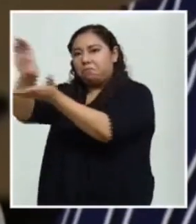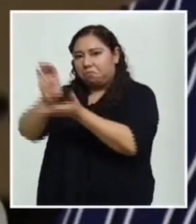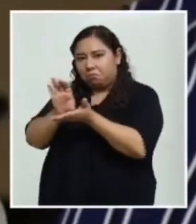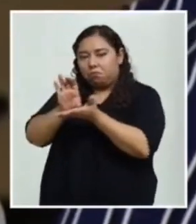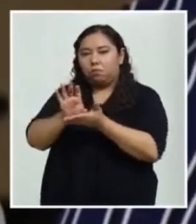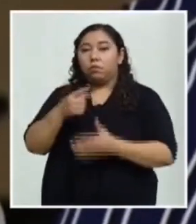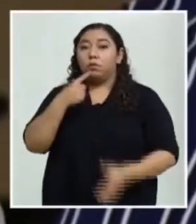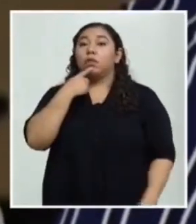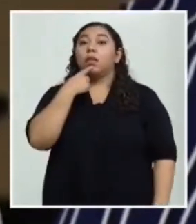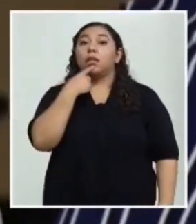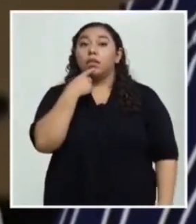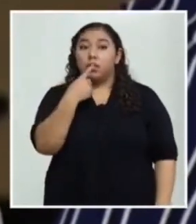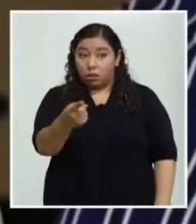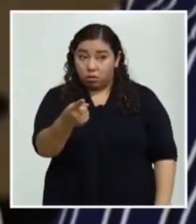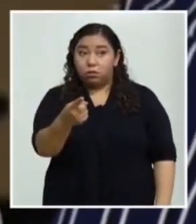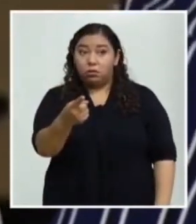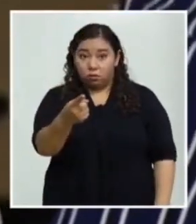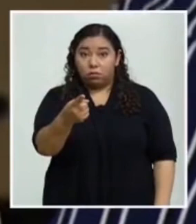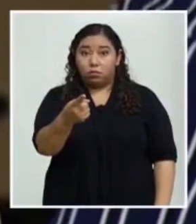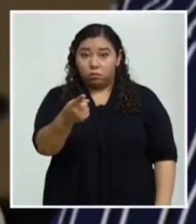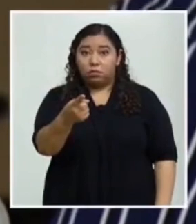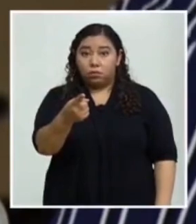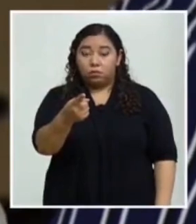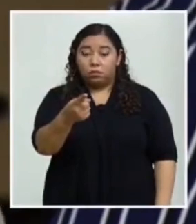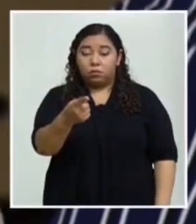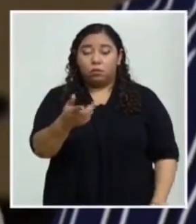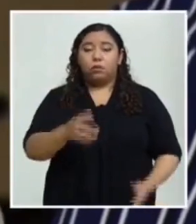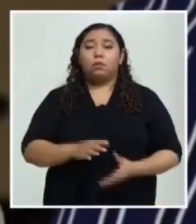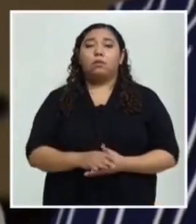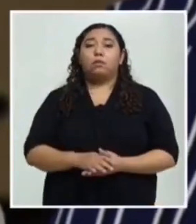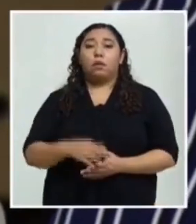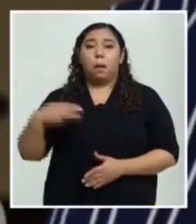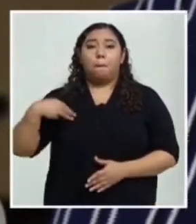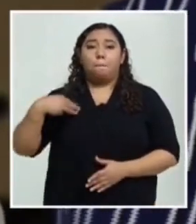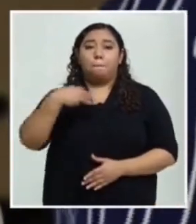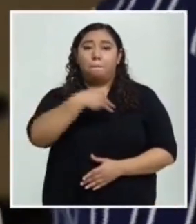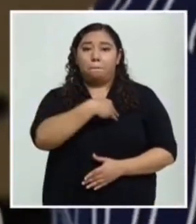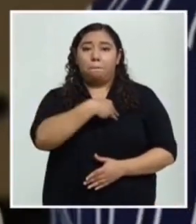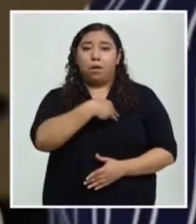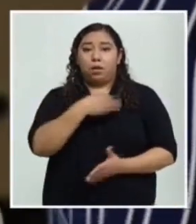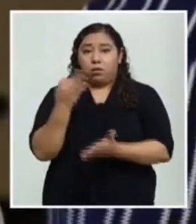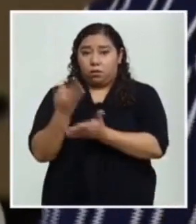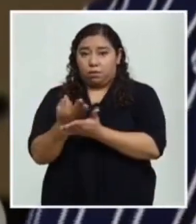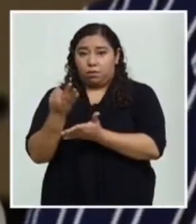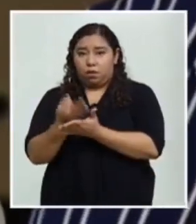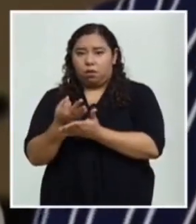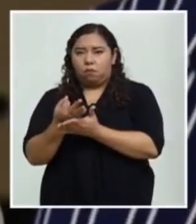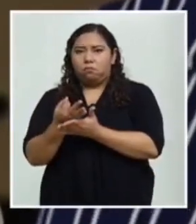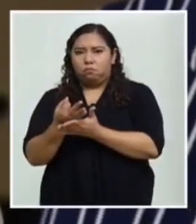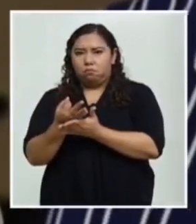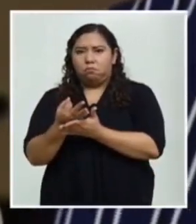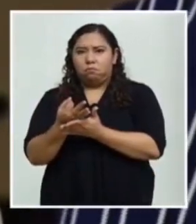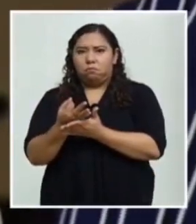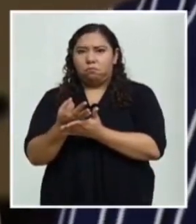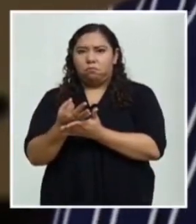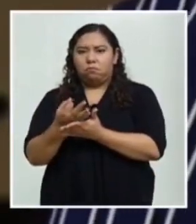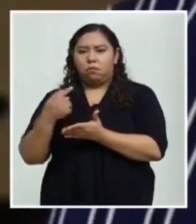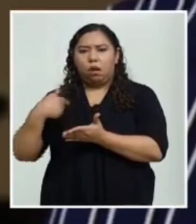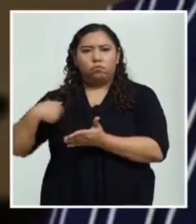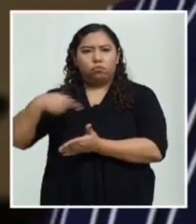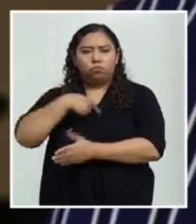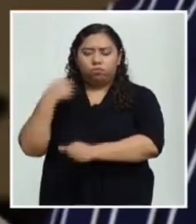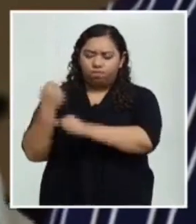Secretaría de Finanzas y este servidor hemos venido acompañando a la Secretaría de Salud también en